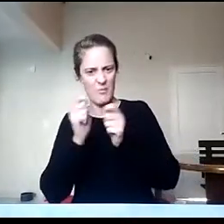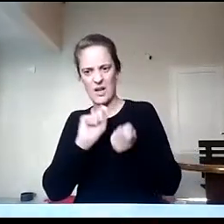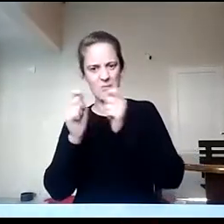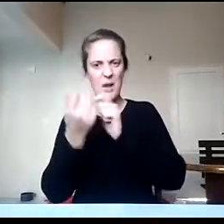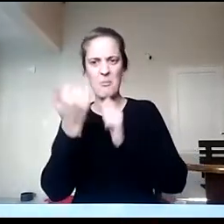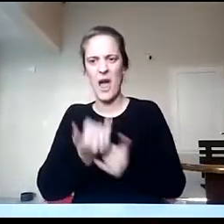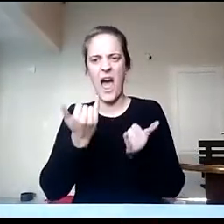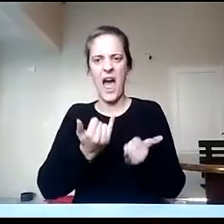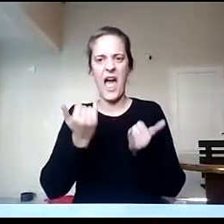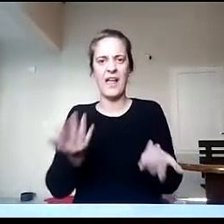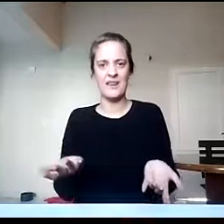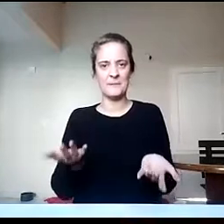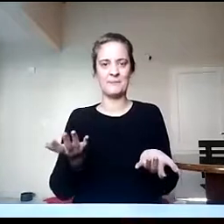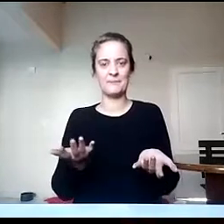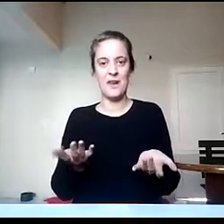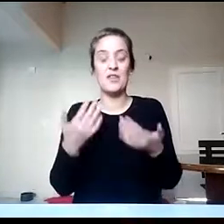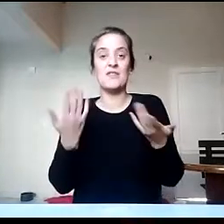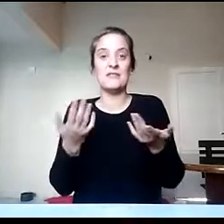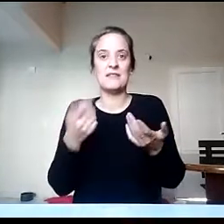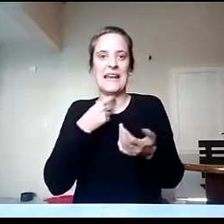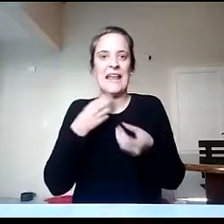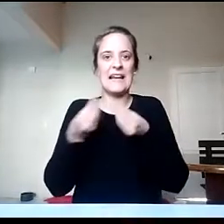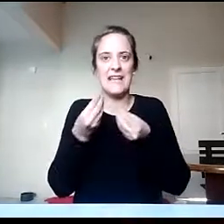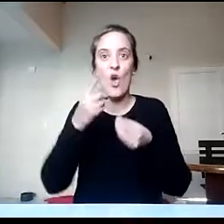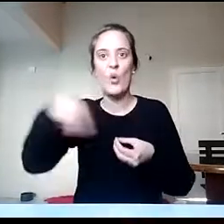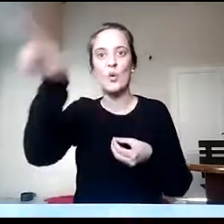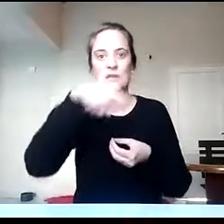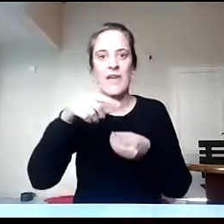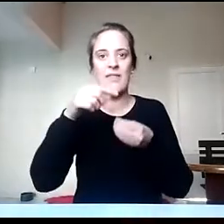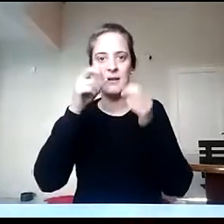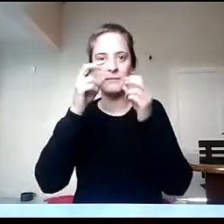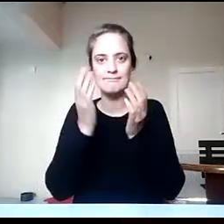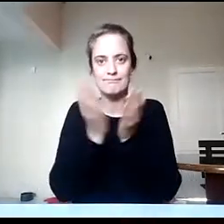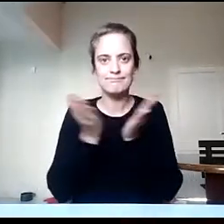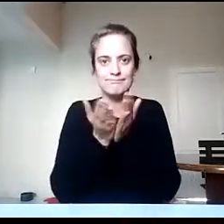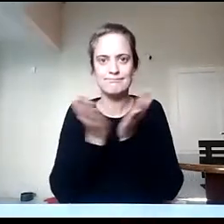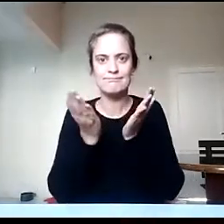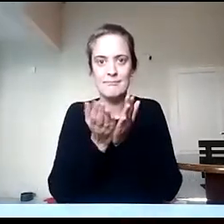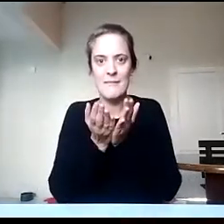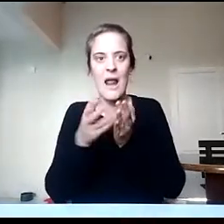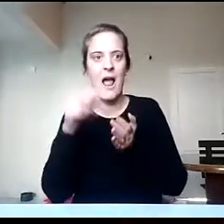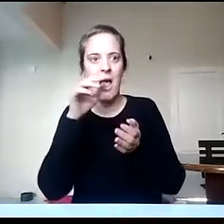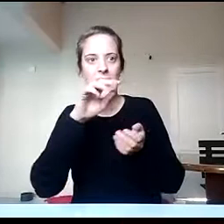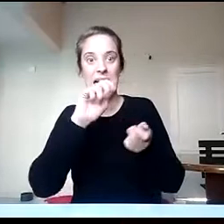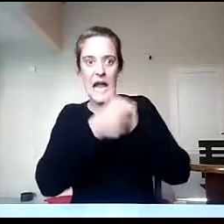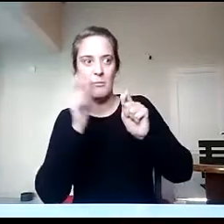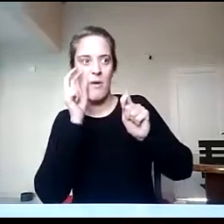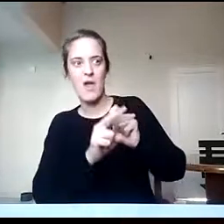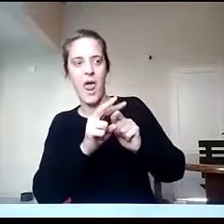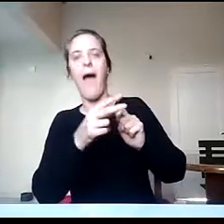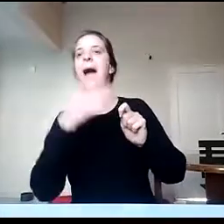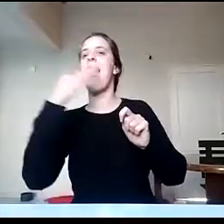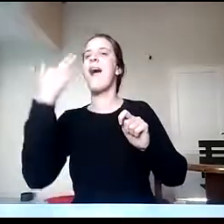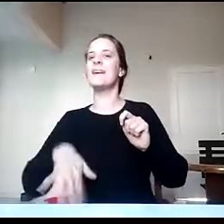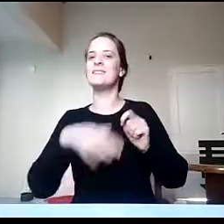La idea es que ustedes aprendan a interpretar cuáles son esos cambios, esa mirada geográfica que se construye durante la carrera, para